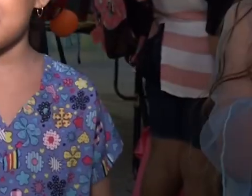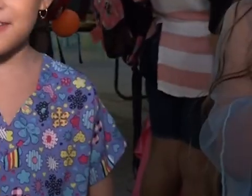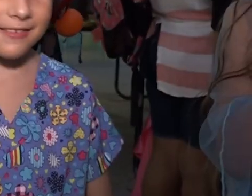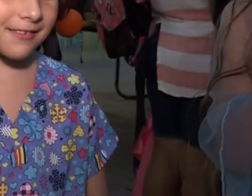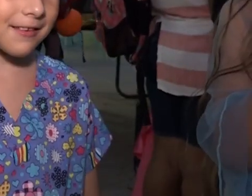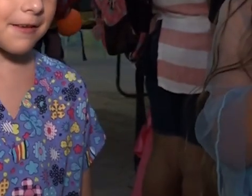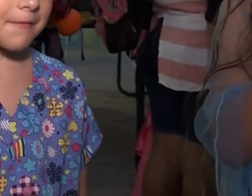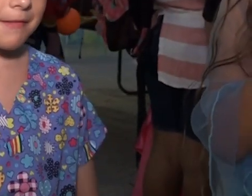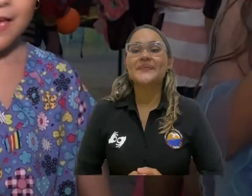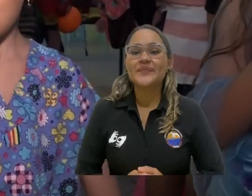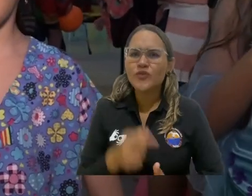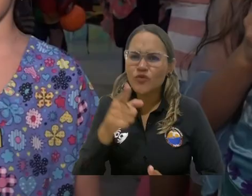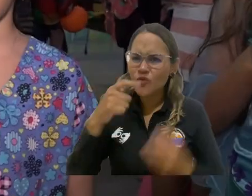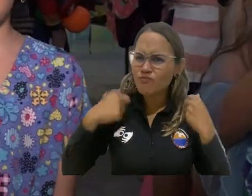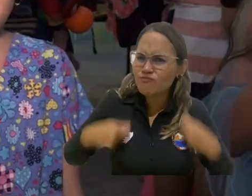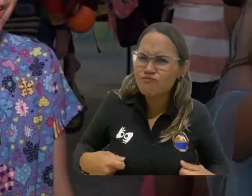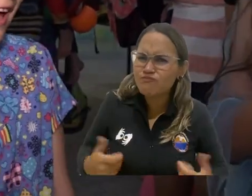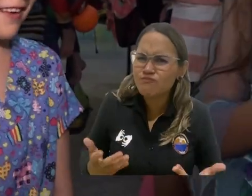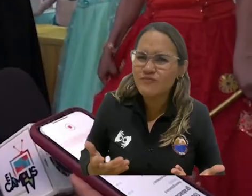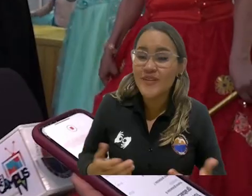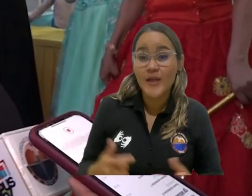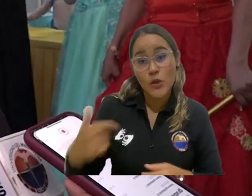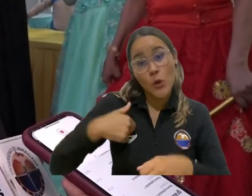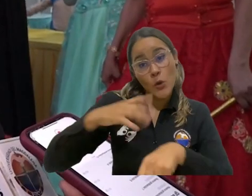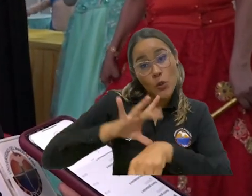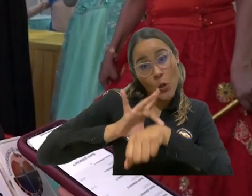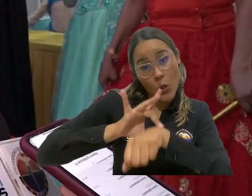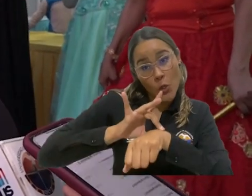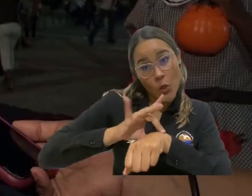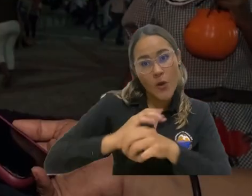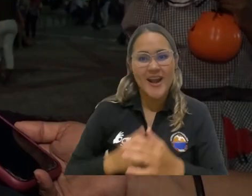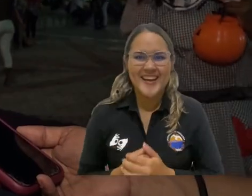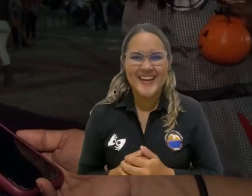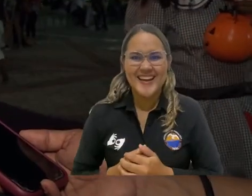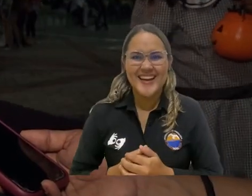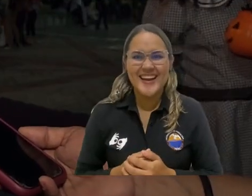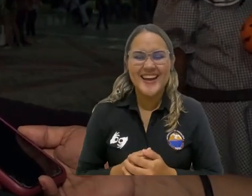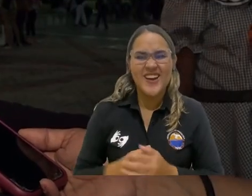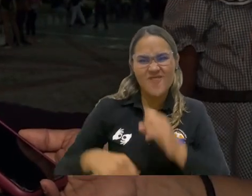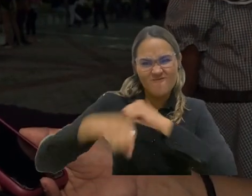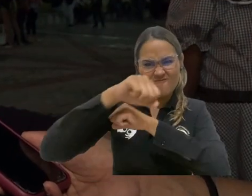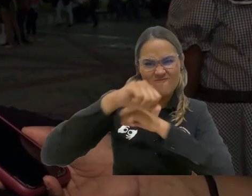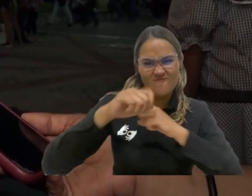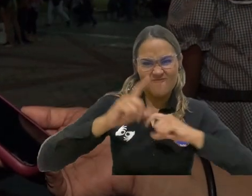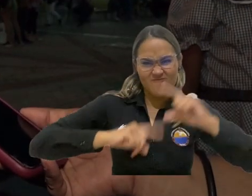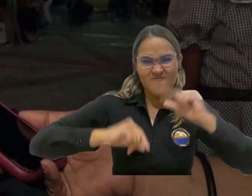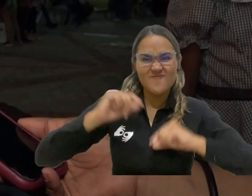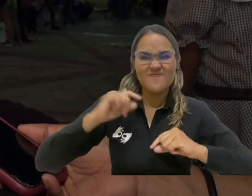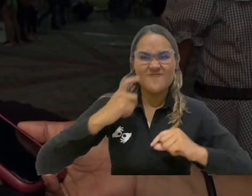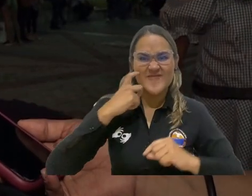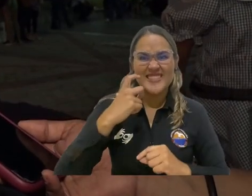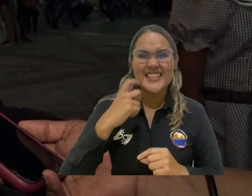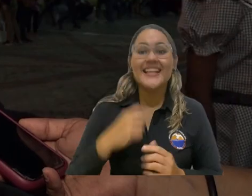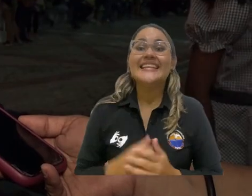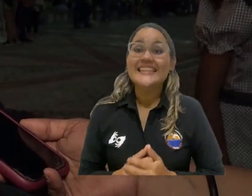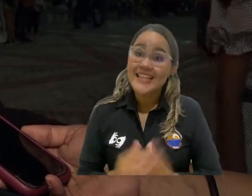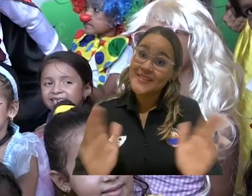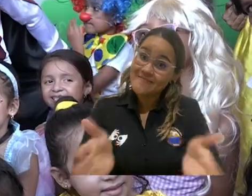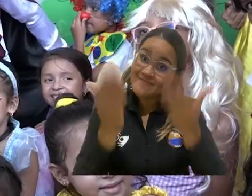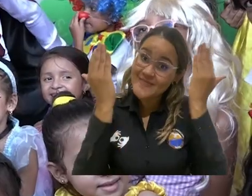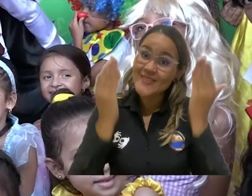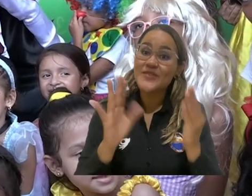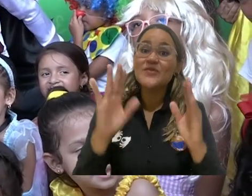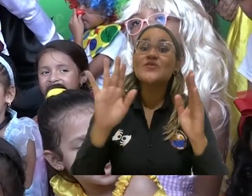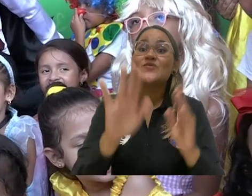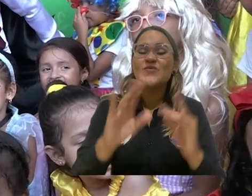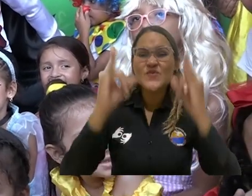¿Y de qué están disfrazadas? De doctora. De Capitana América. Los invito a la Feria del Libro de la Universidad